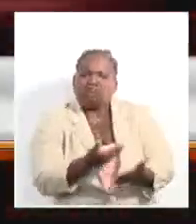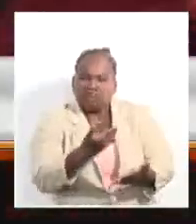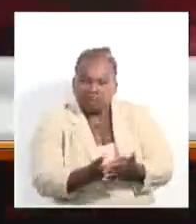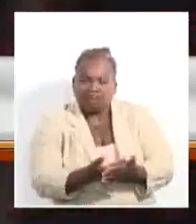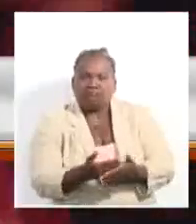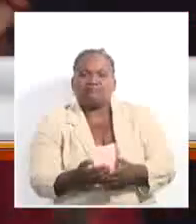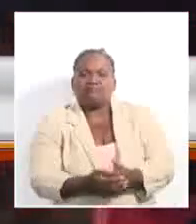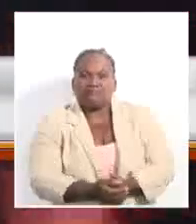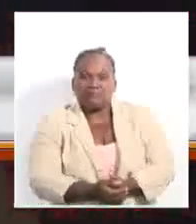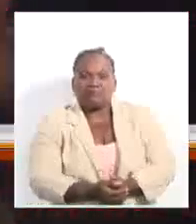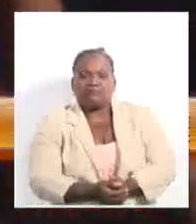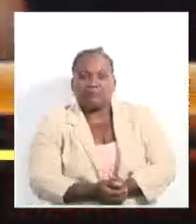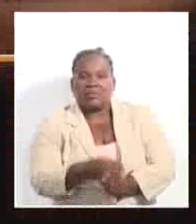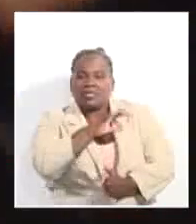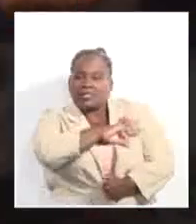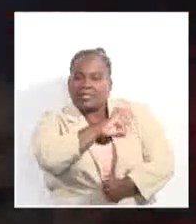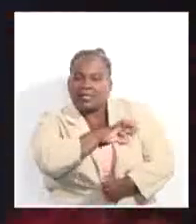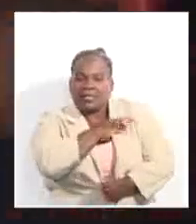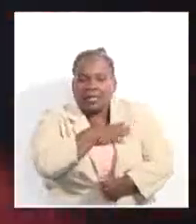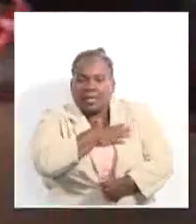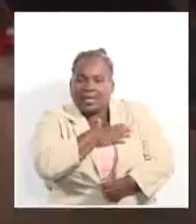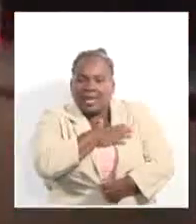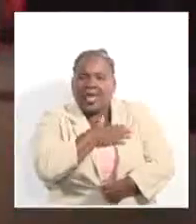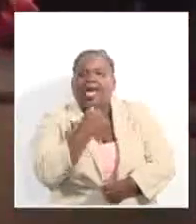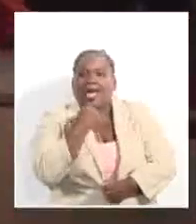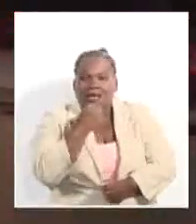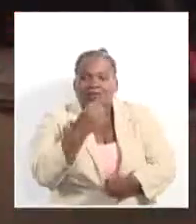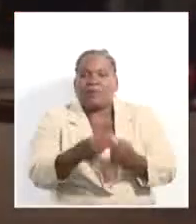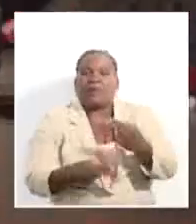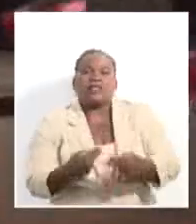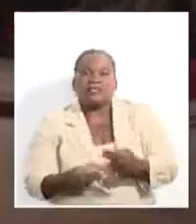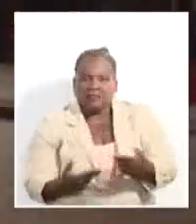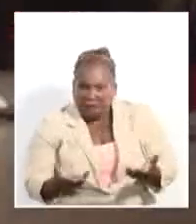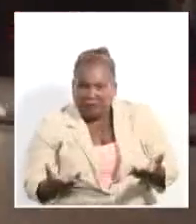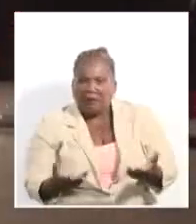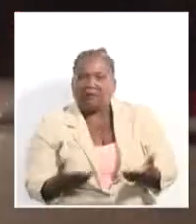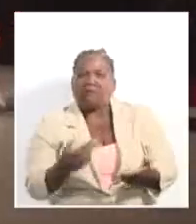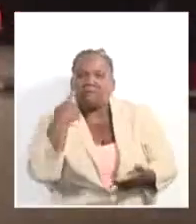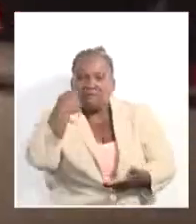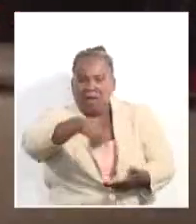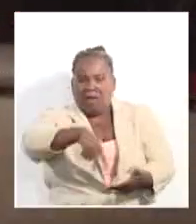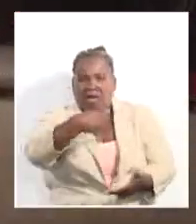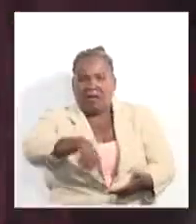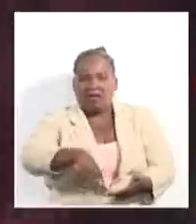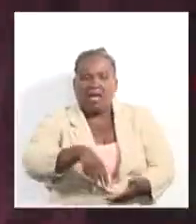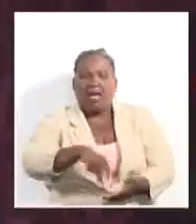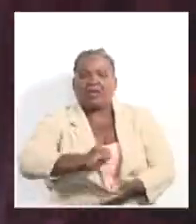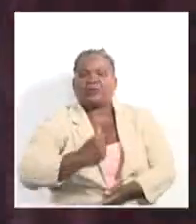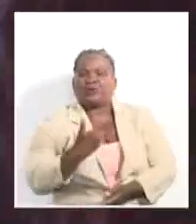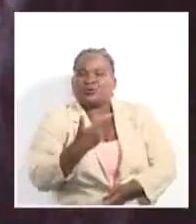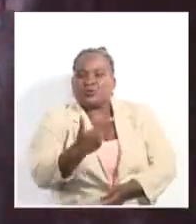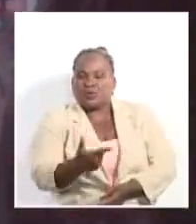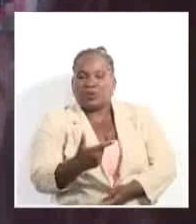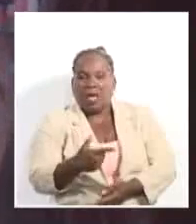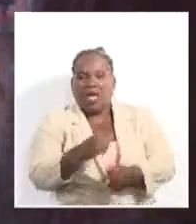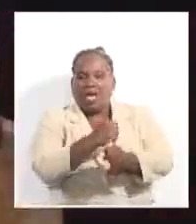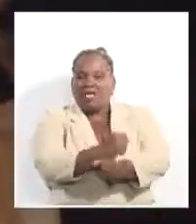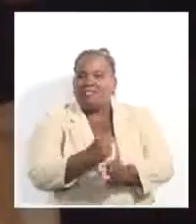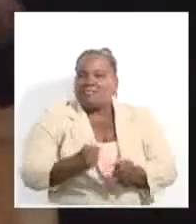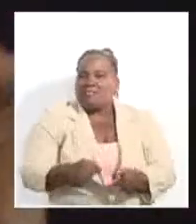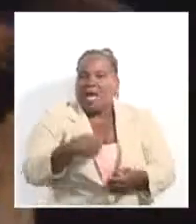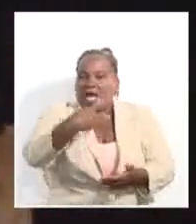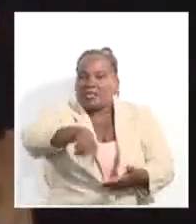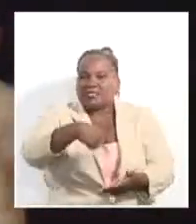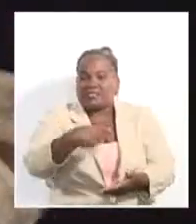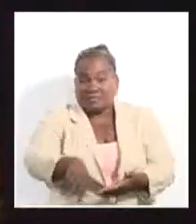probar para sentir que se hacen también otras cosas en la cultura y en la danza como tal. Realmente